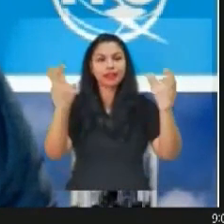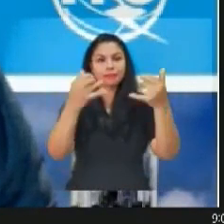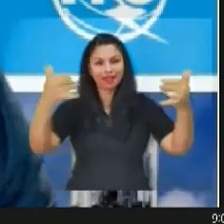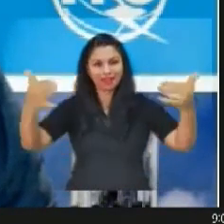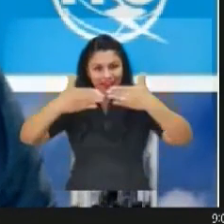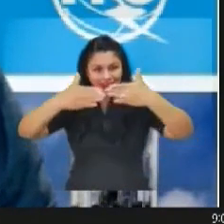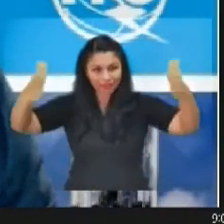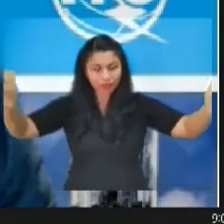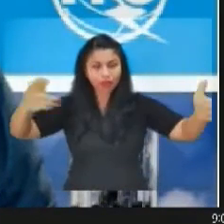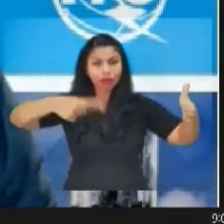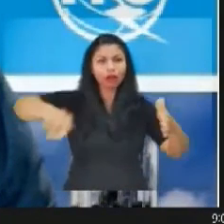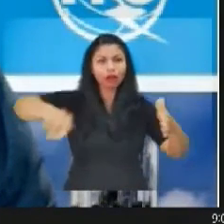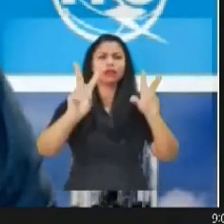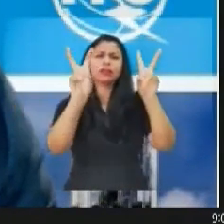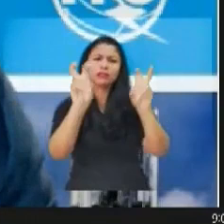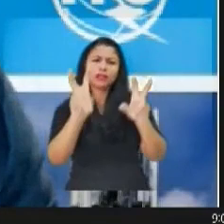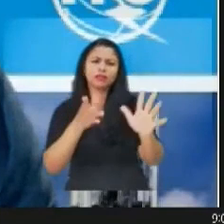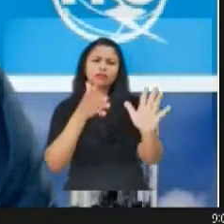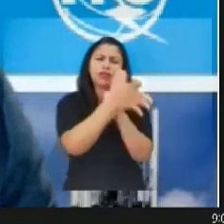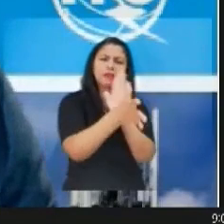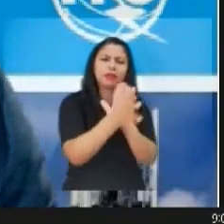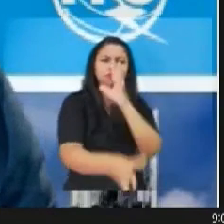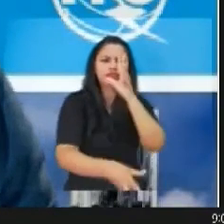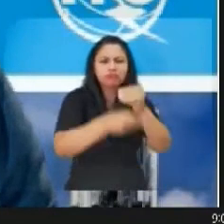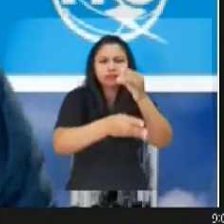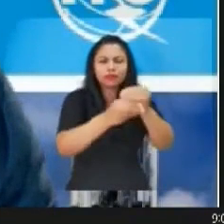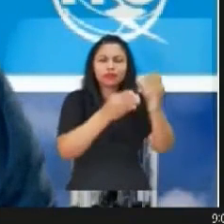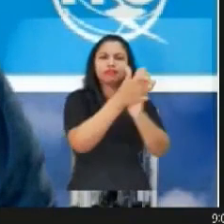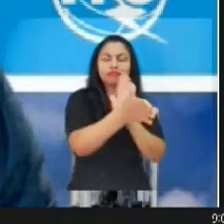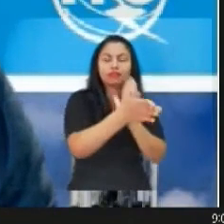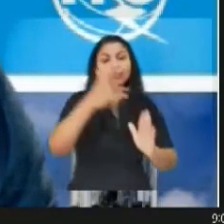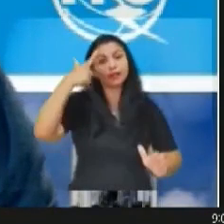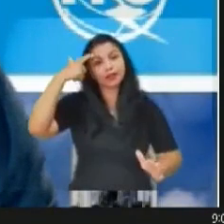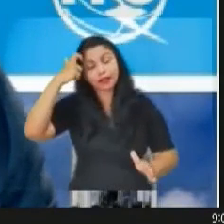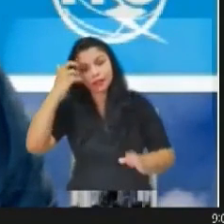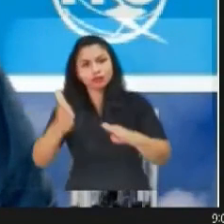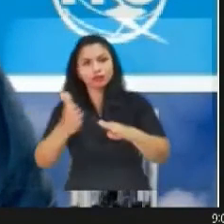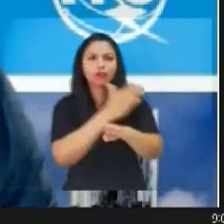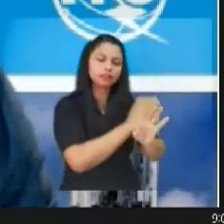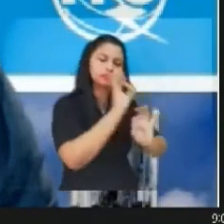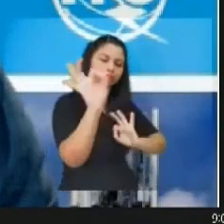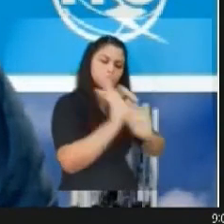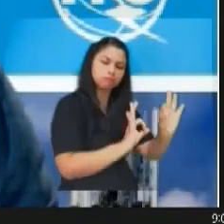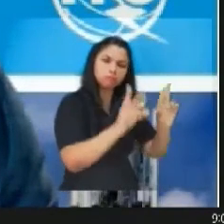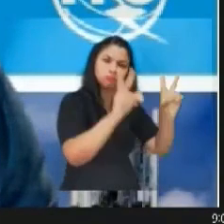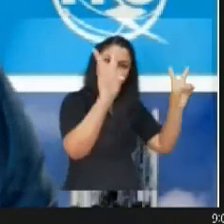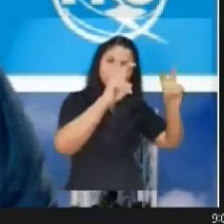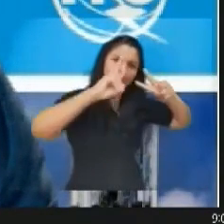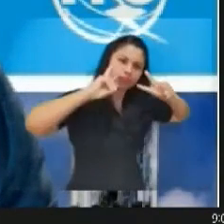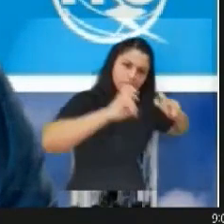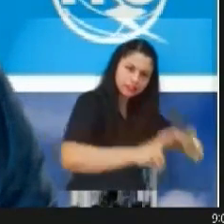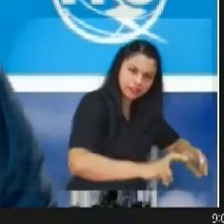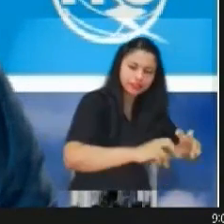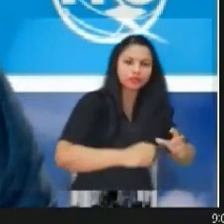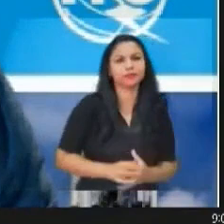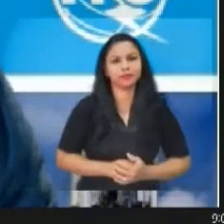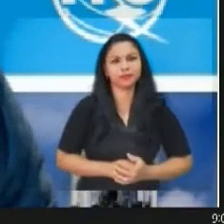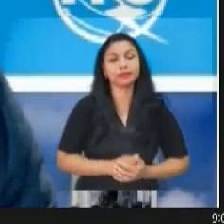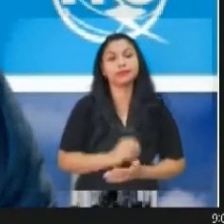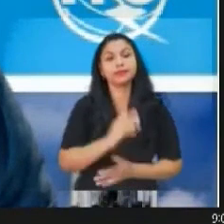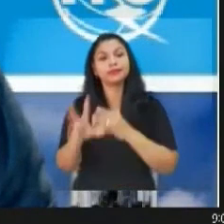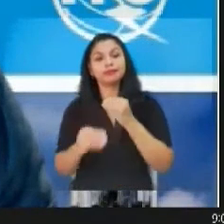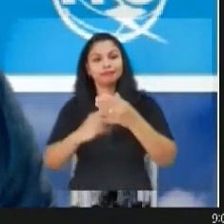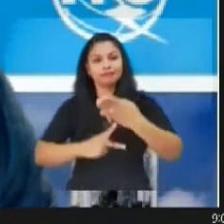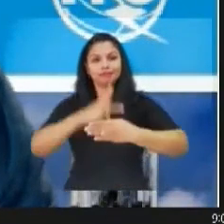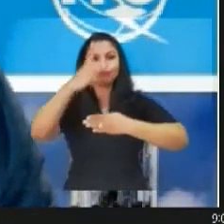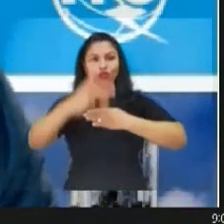más información sobre los desafíos y los estudios preparatorios en curso en el UITR, así como los proyectos preliminares